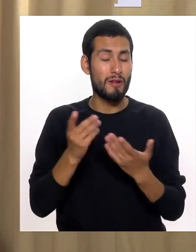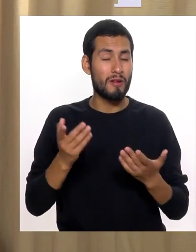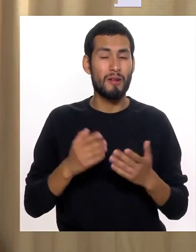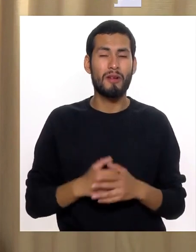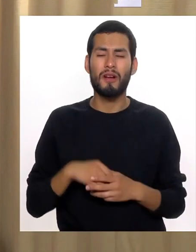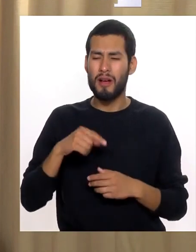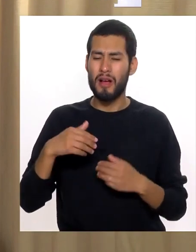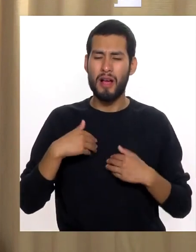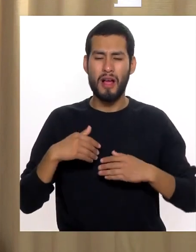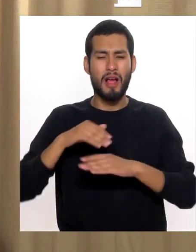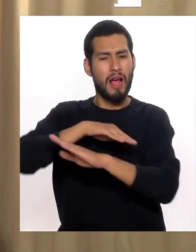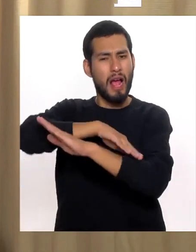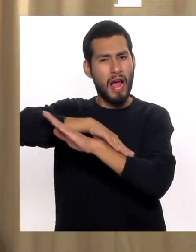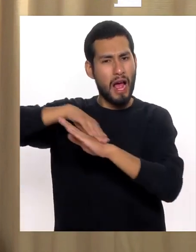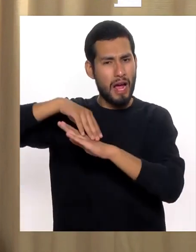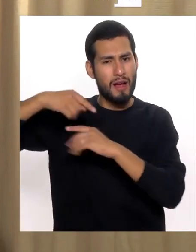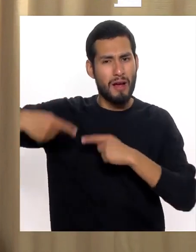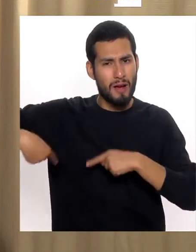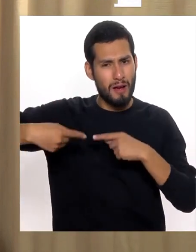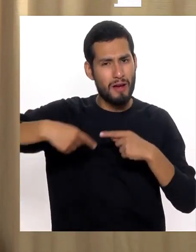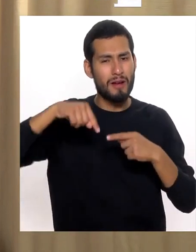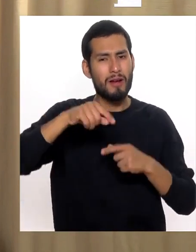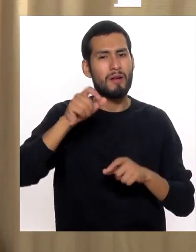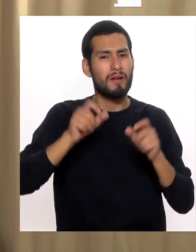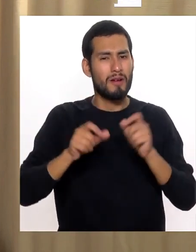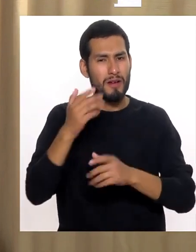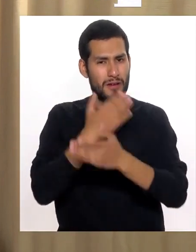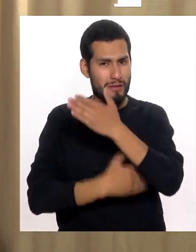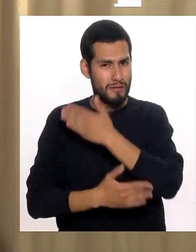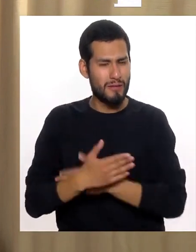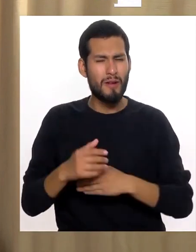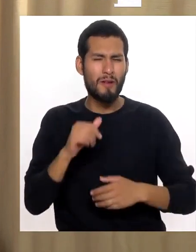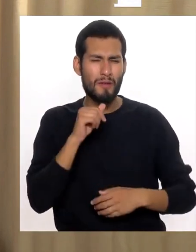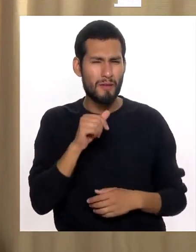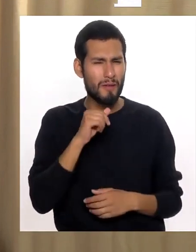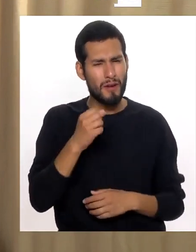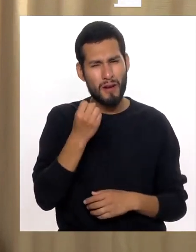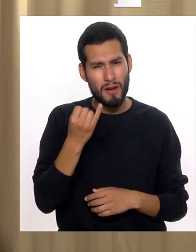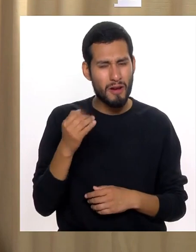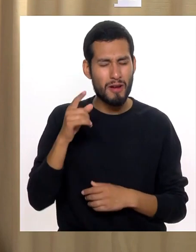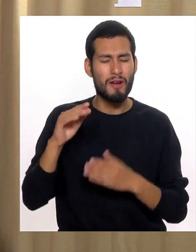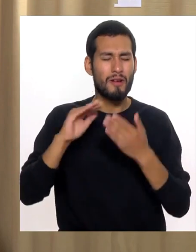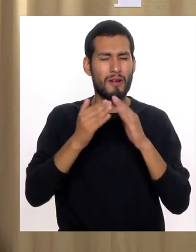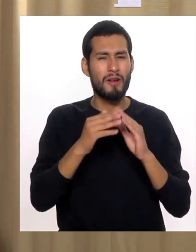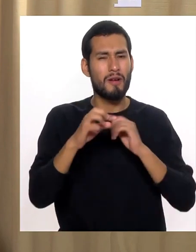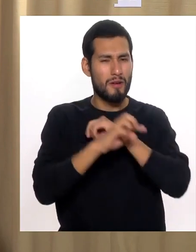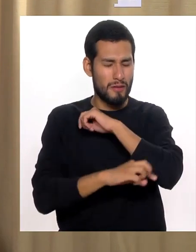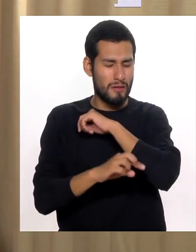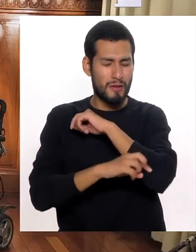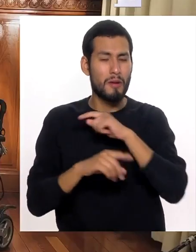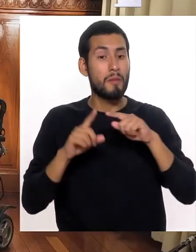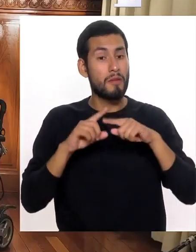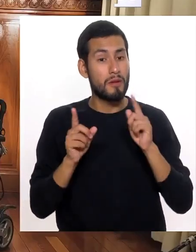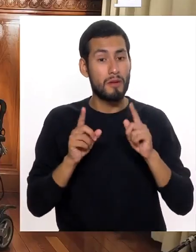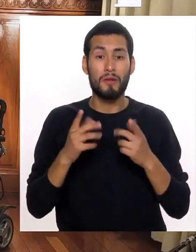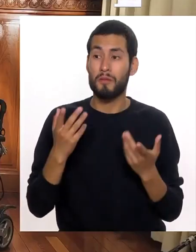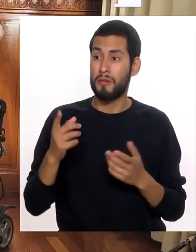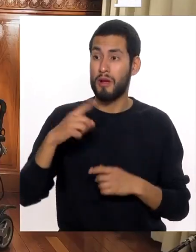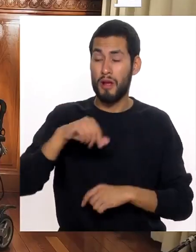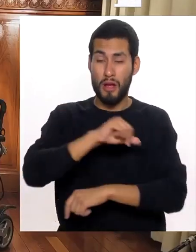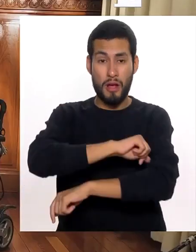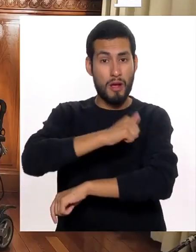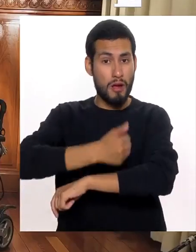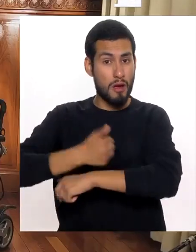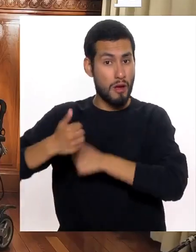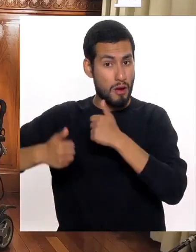Lima por ejemplo Tiene rampas Tiene facilidades Para la persona Con discapacidad Todavía falta En muchas ciudades De nuestro país Sí, falta